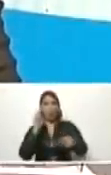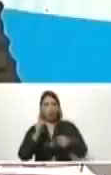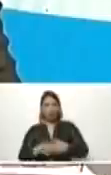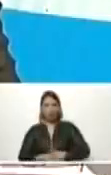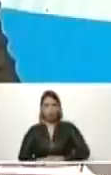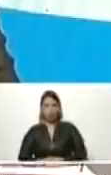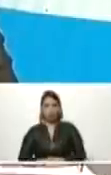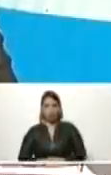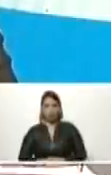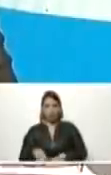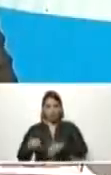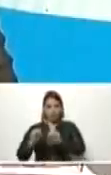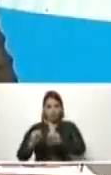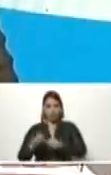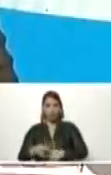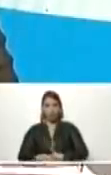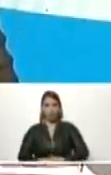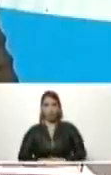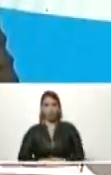del imperialismo.